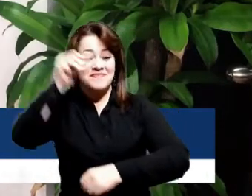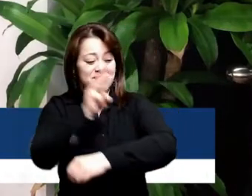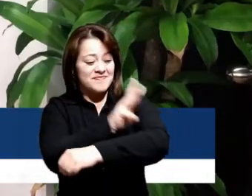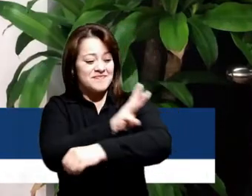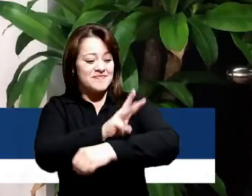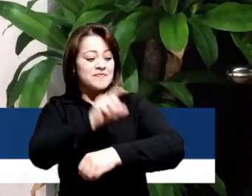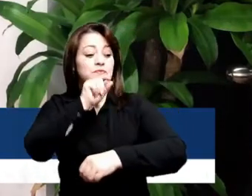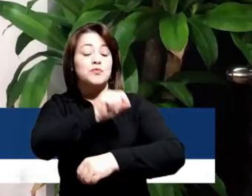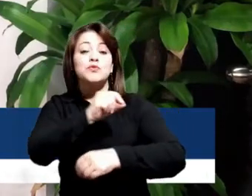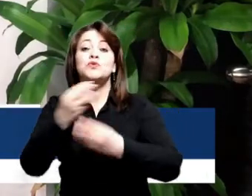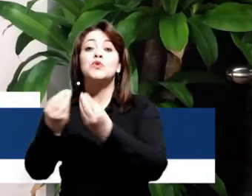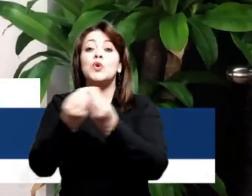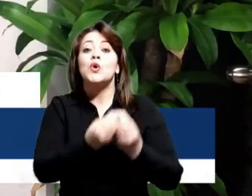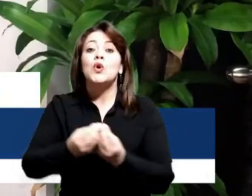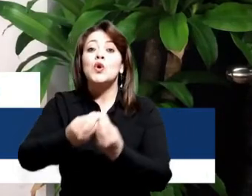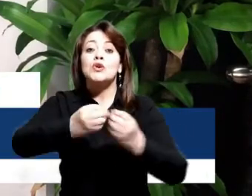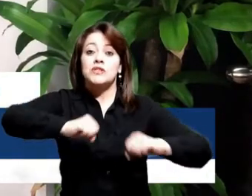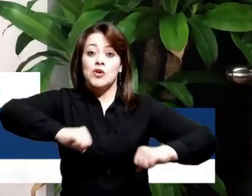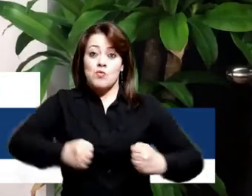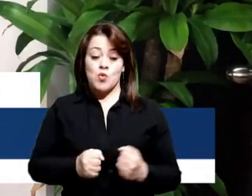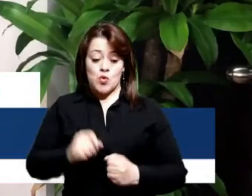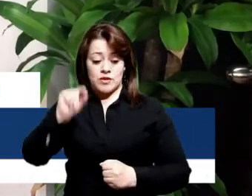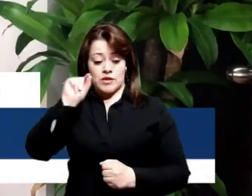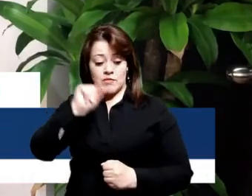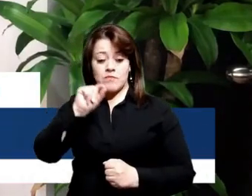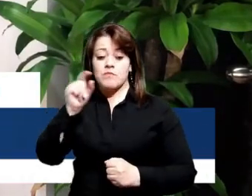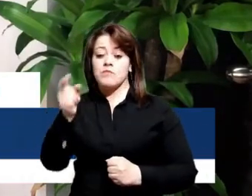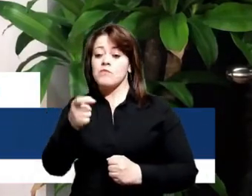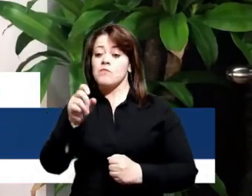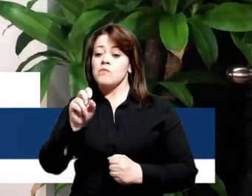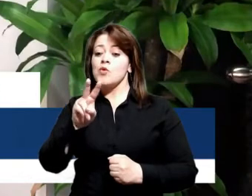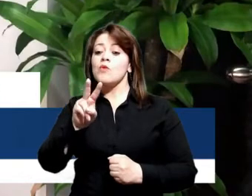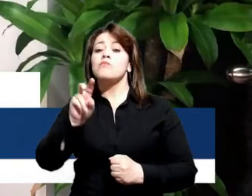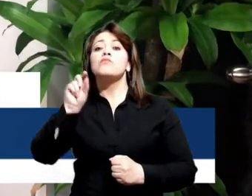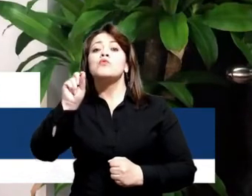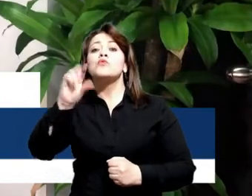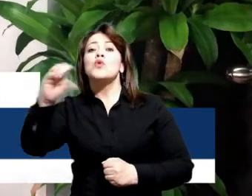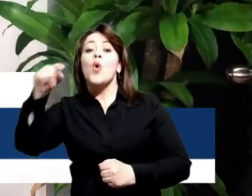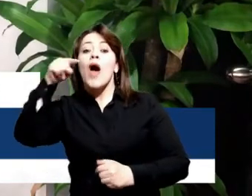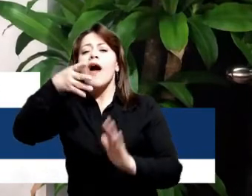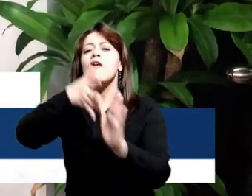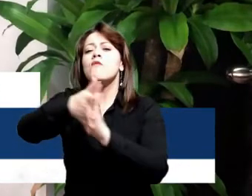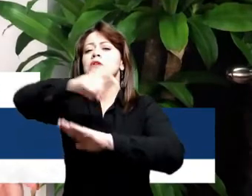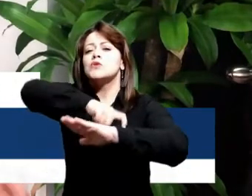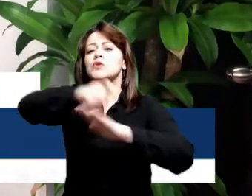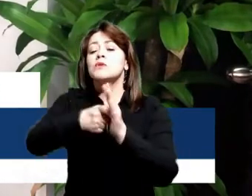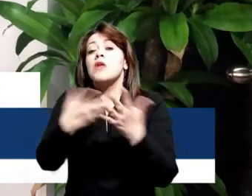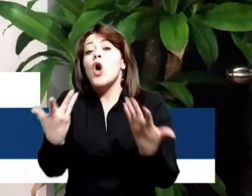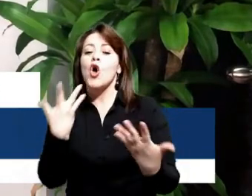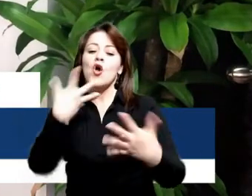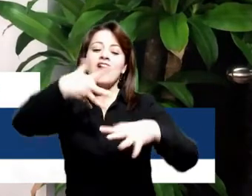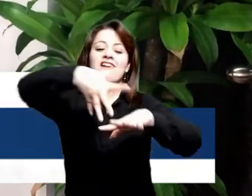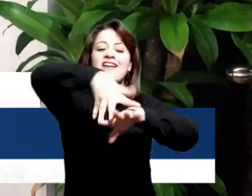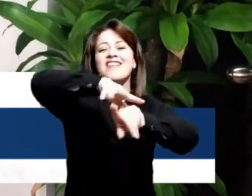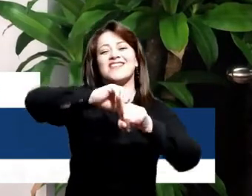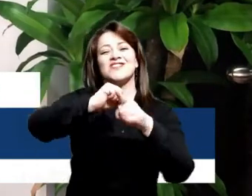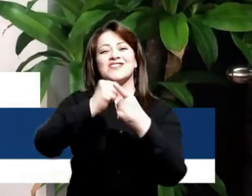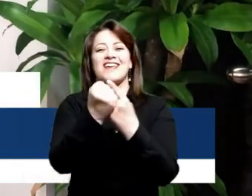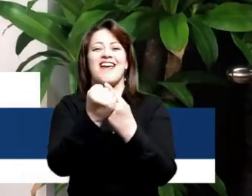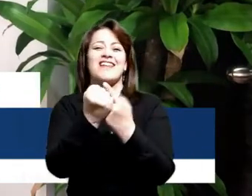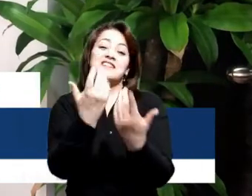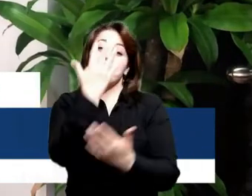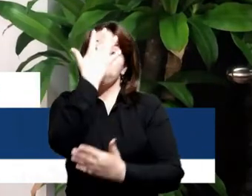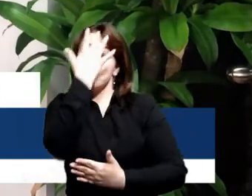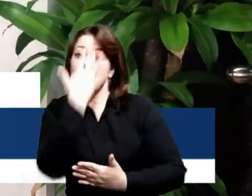web de la corporación www.consejodebogotá.gov.co y seguirnos en todas nuestras redes